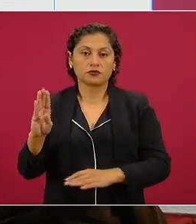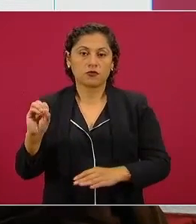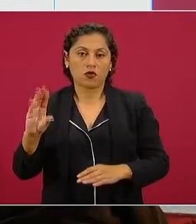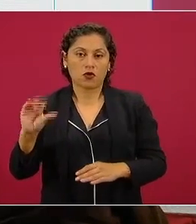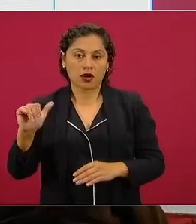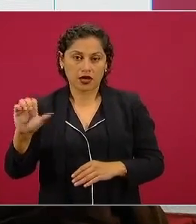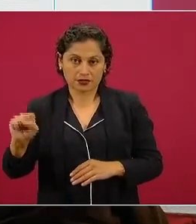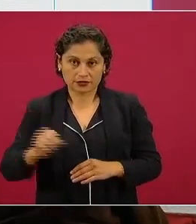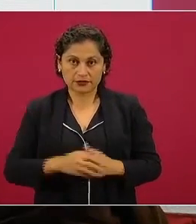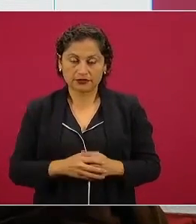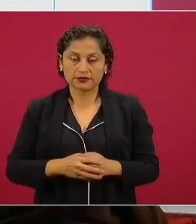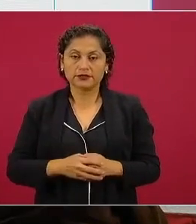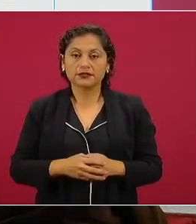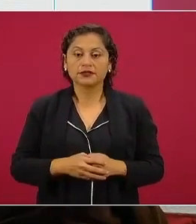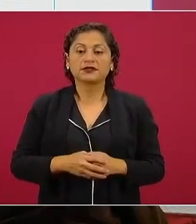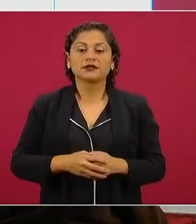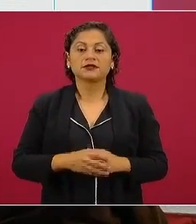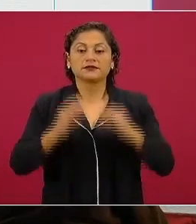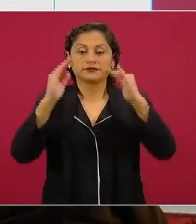cumplido el 72